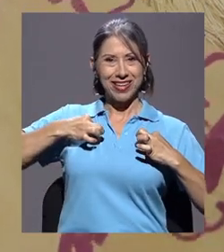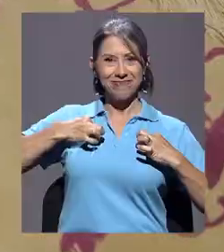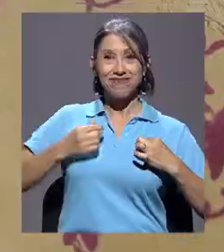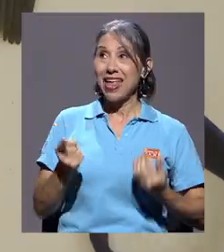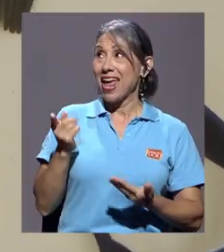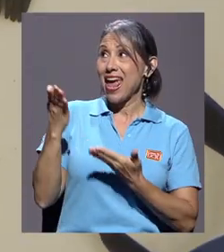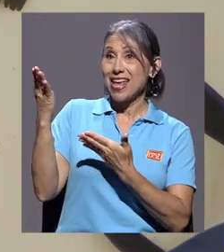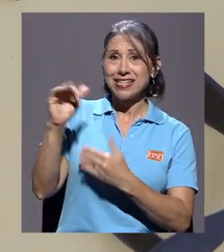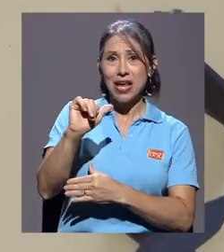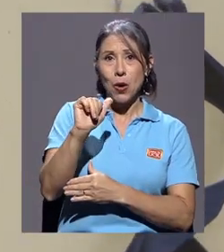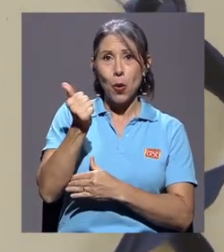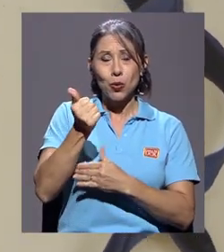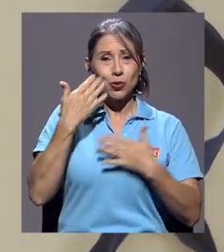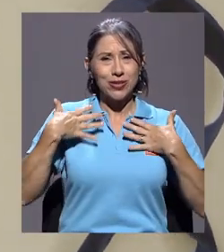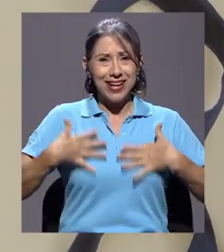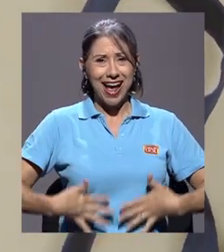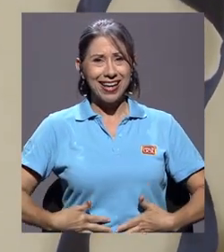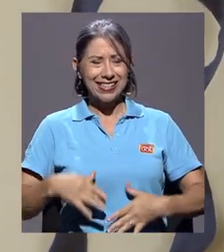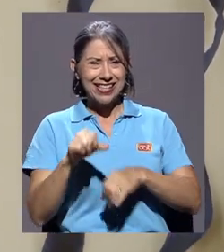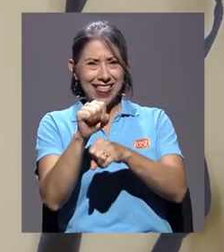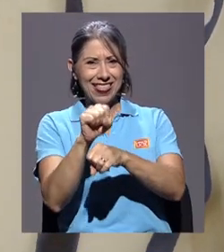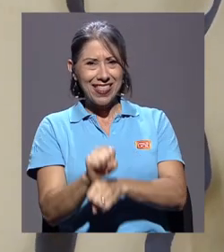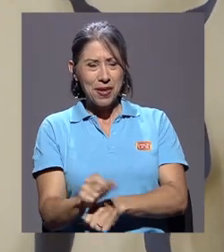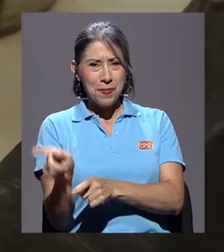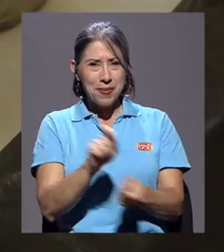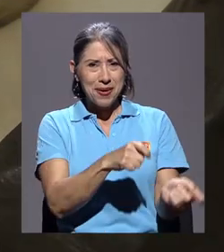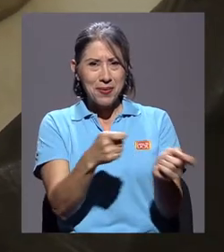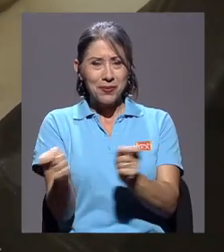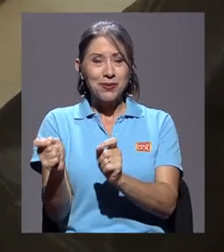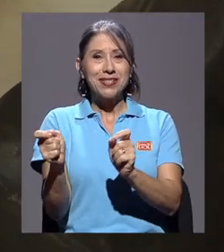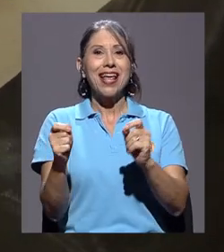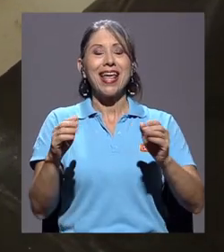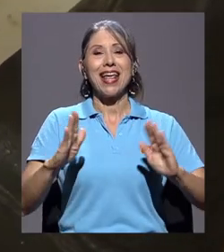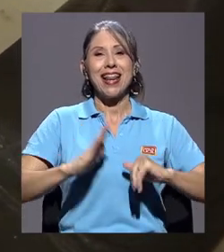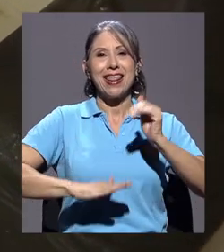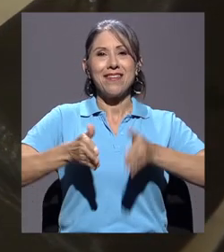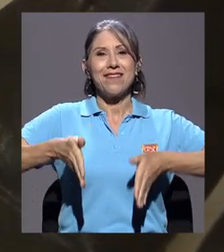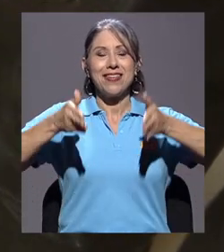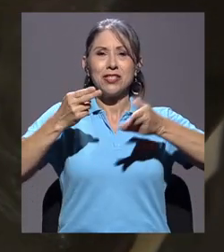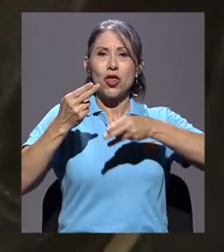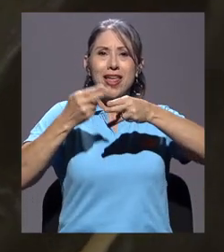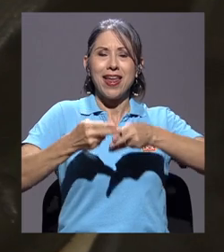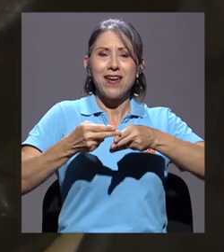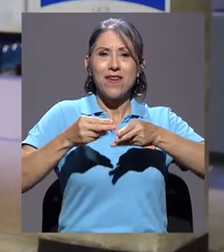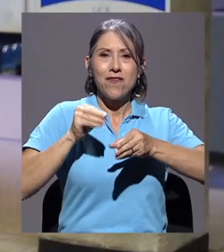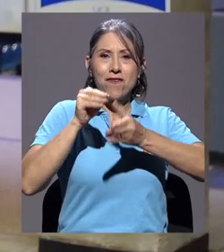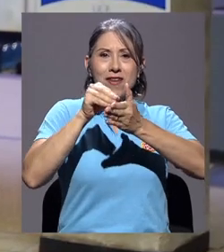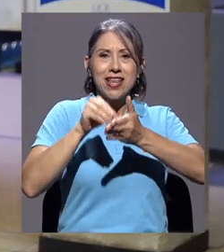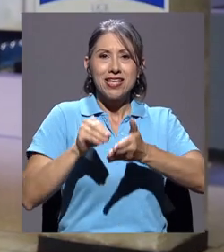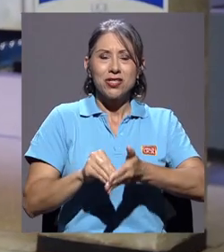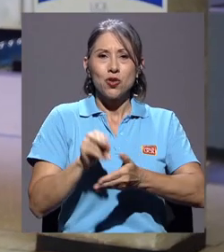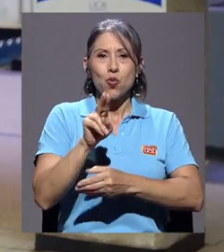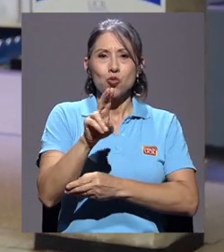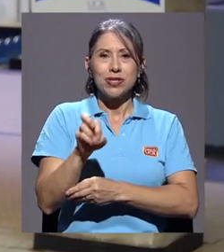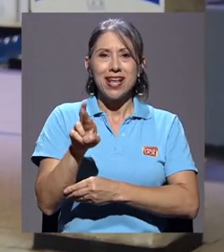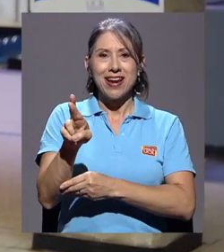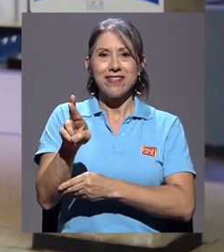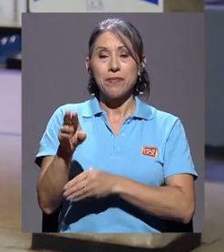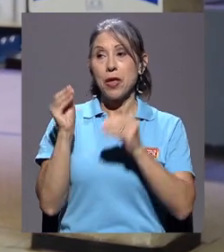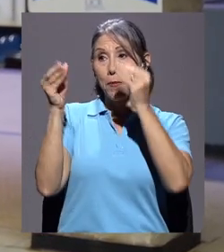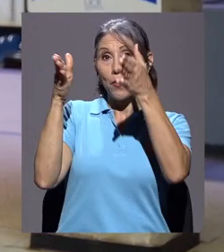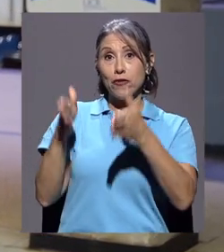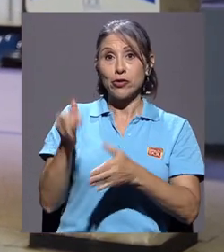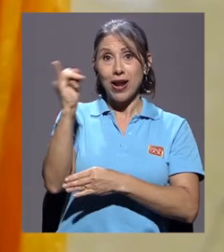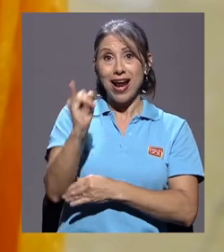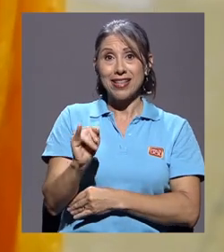Este y otros trajes típicos se encuentran en el edificio de registro de la UCR. De acuerdo con la profesora de artes